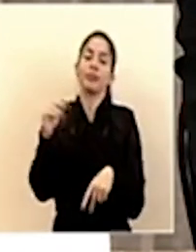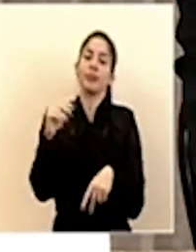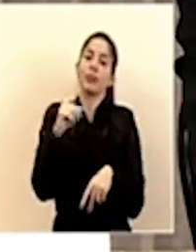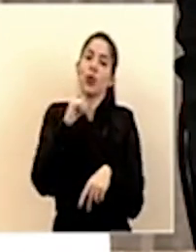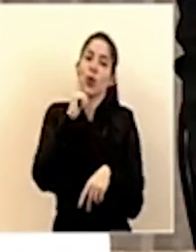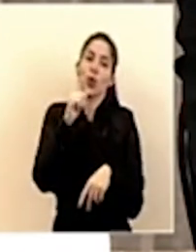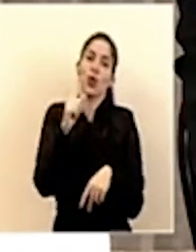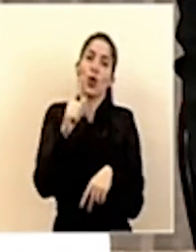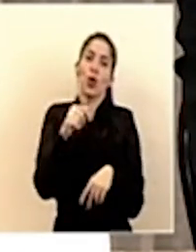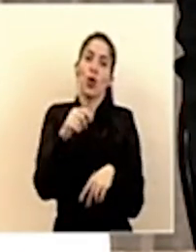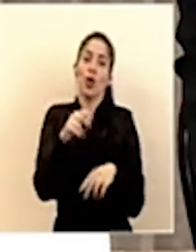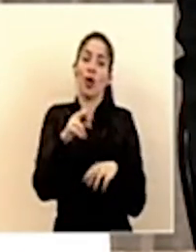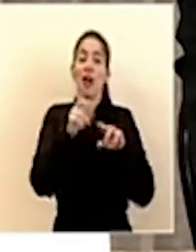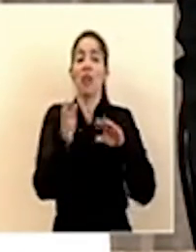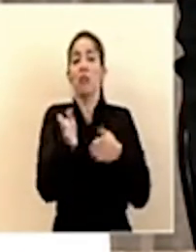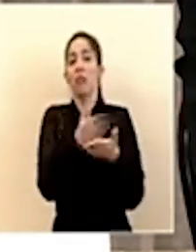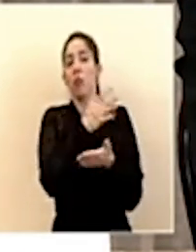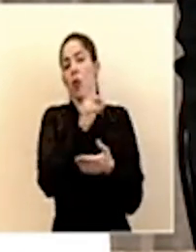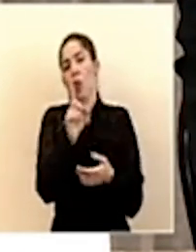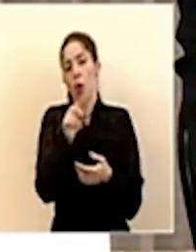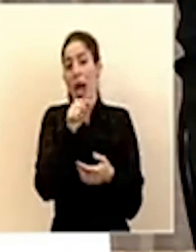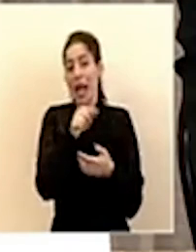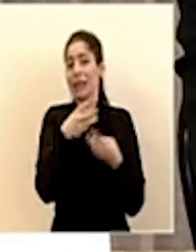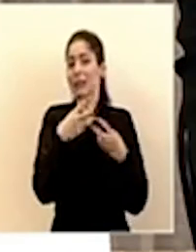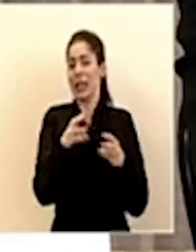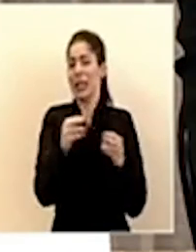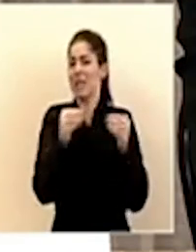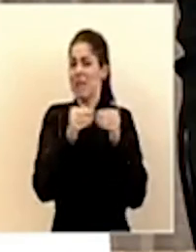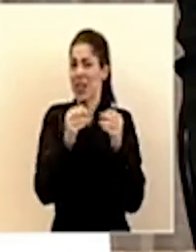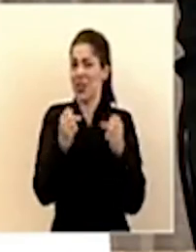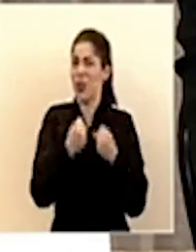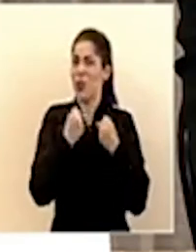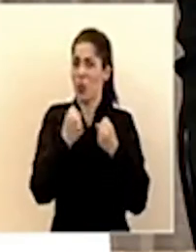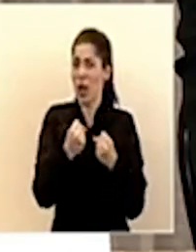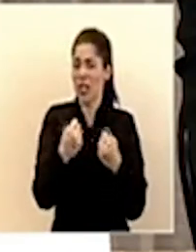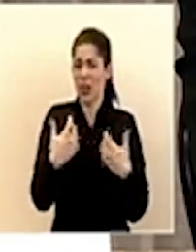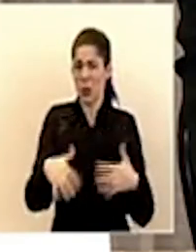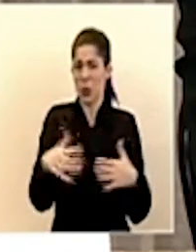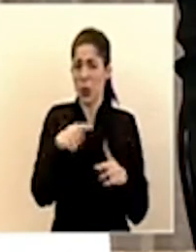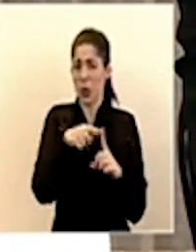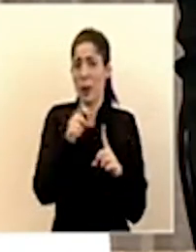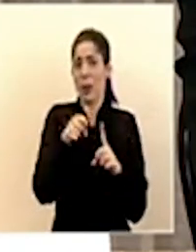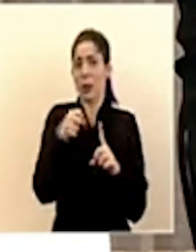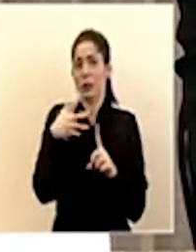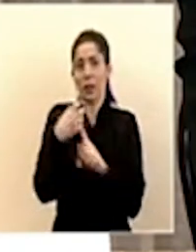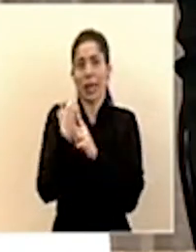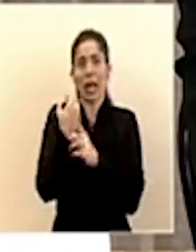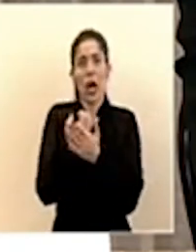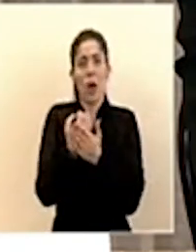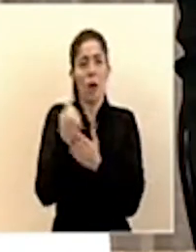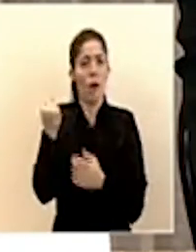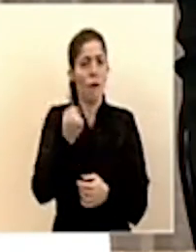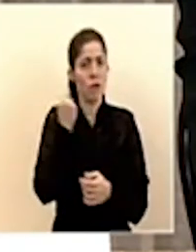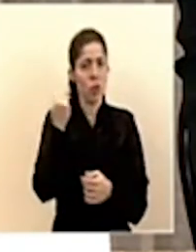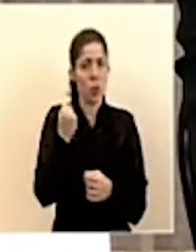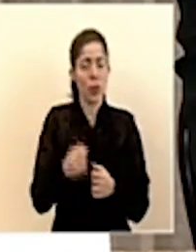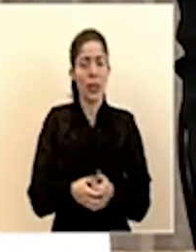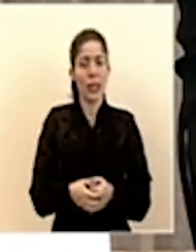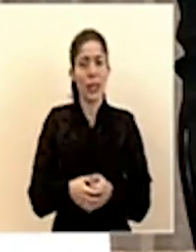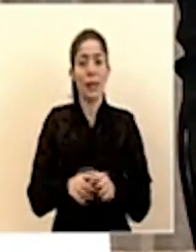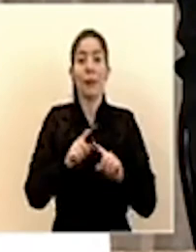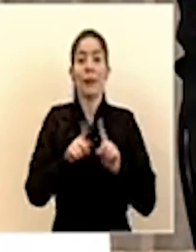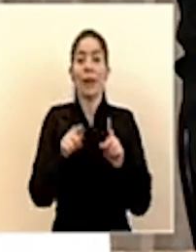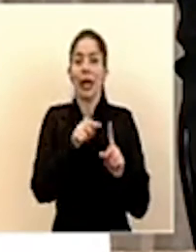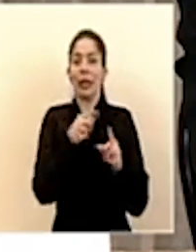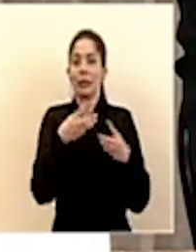medida que se haya descartado absolutamente sabemos que es una medida de las más fuertes que tiene un impacto el impacto económico más fuerte de todos pero